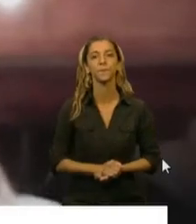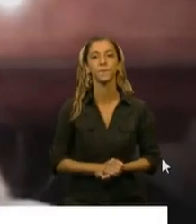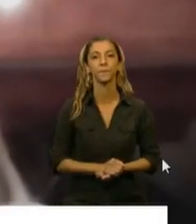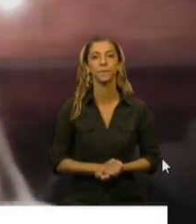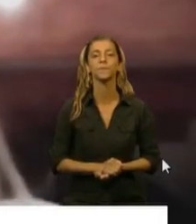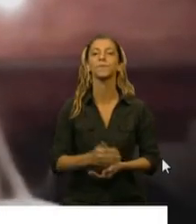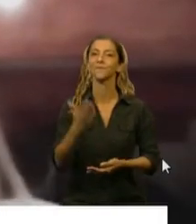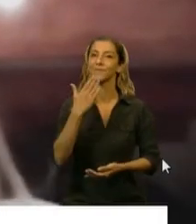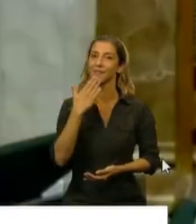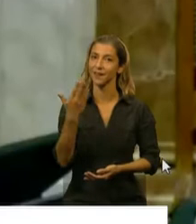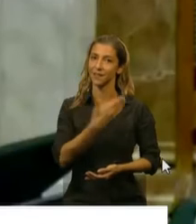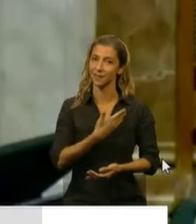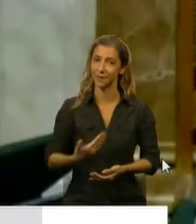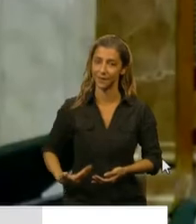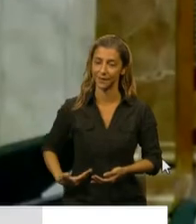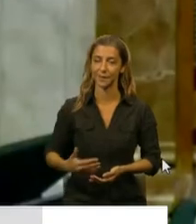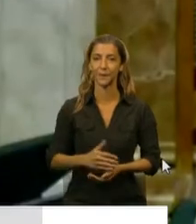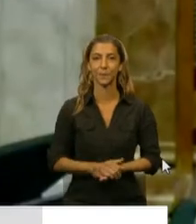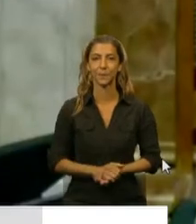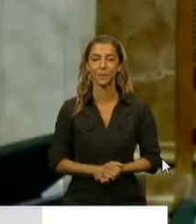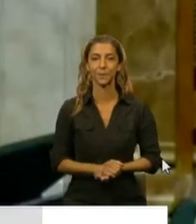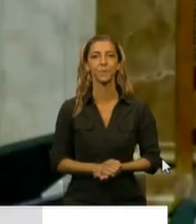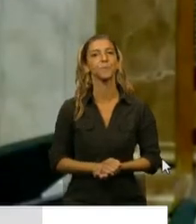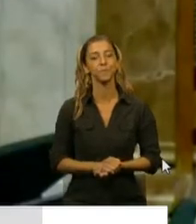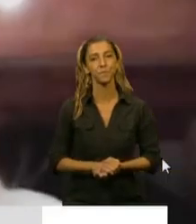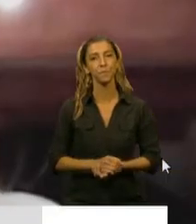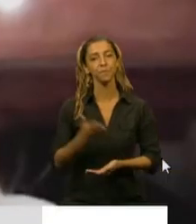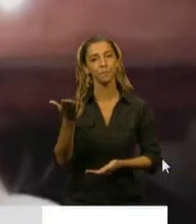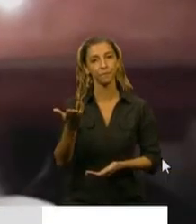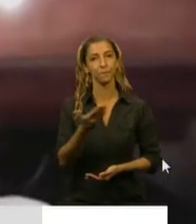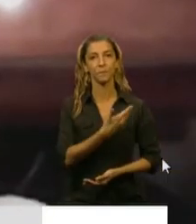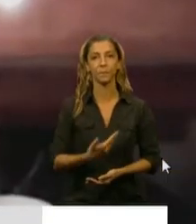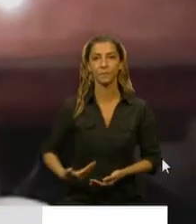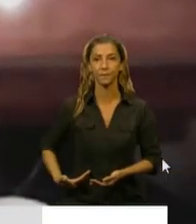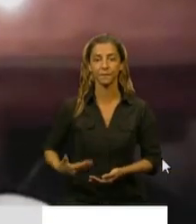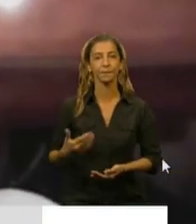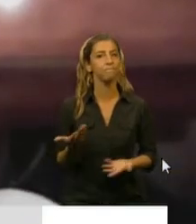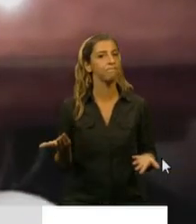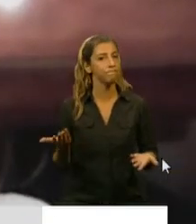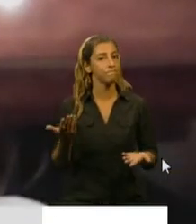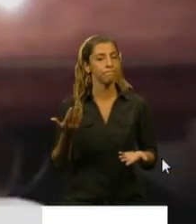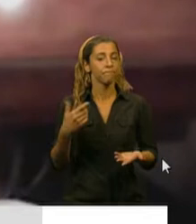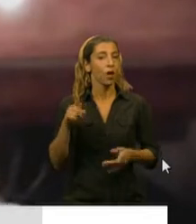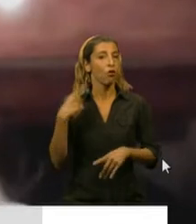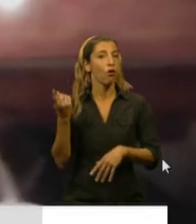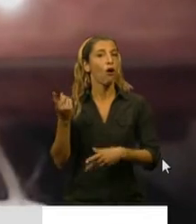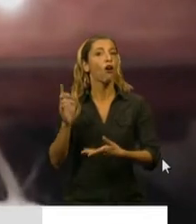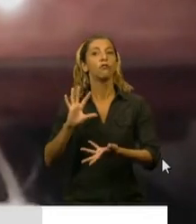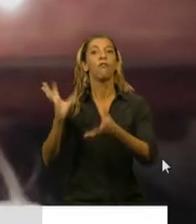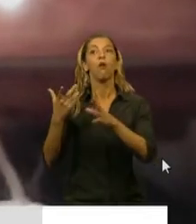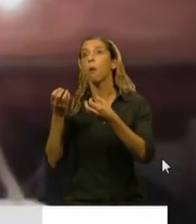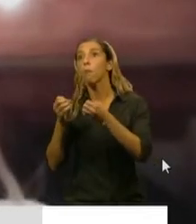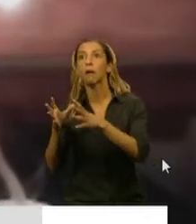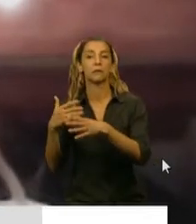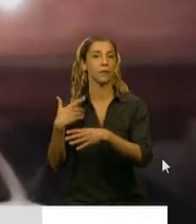Gracias, señor presidente. Bueno, señor presidente, no tengo otra manera de comenzar destacando el excelente